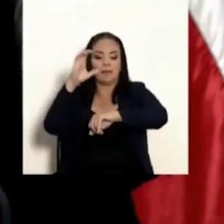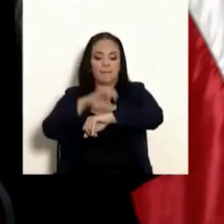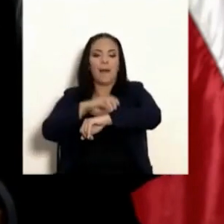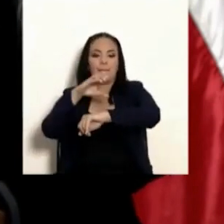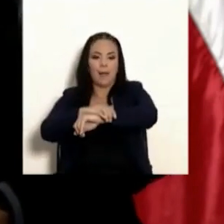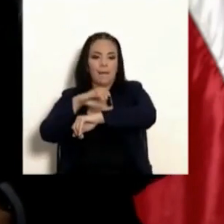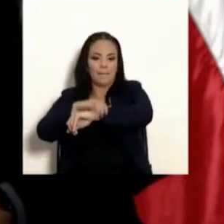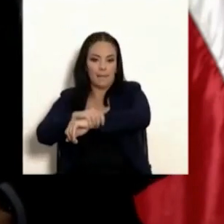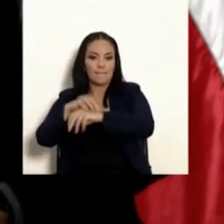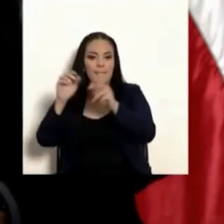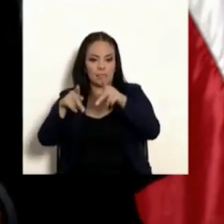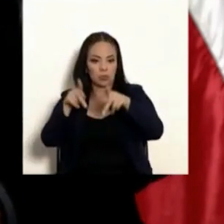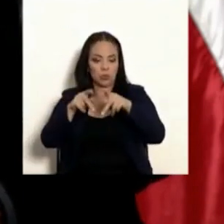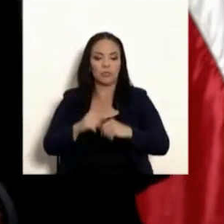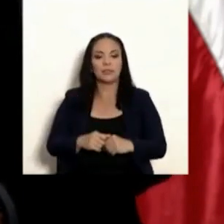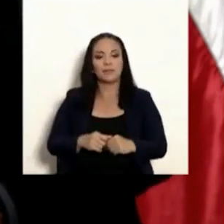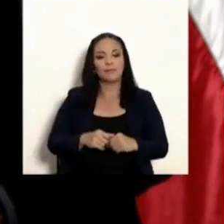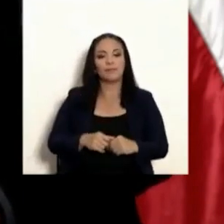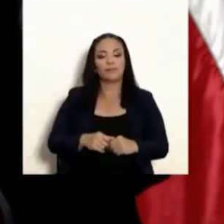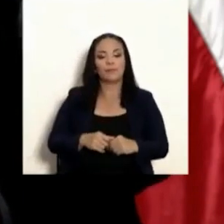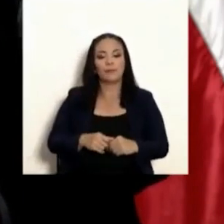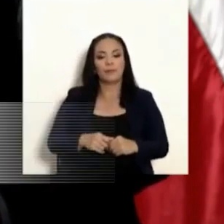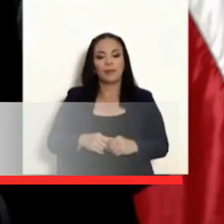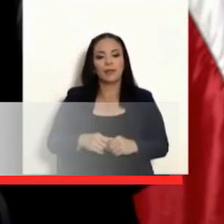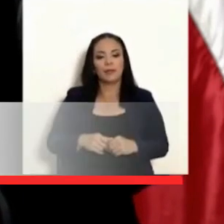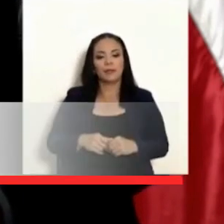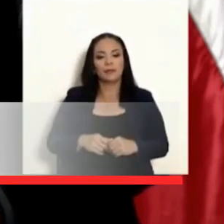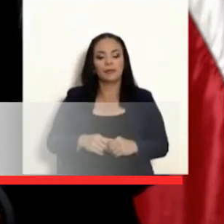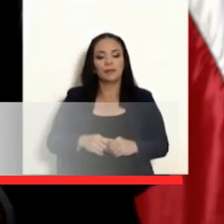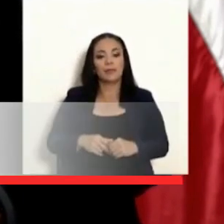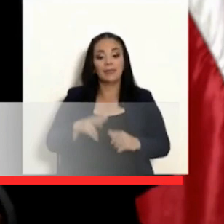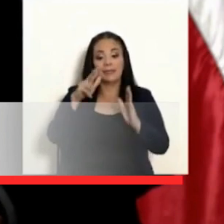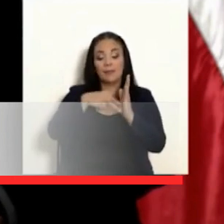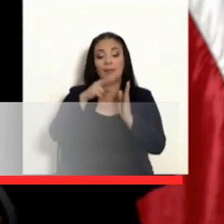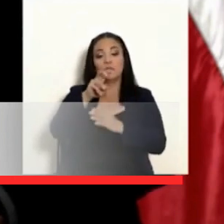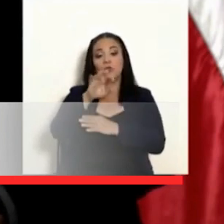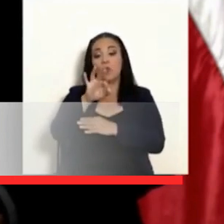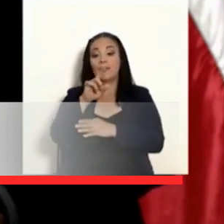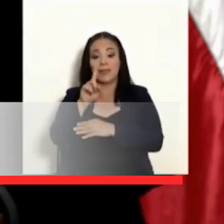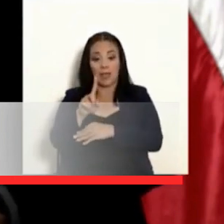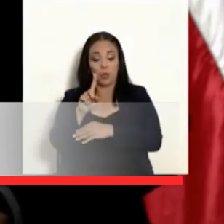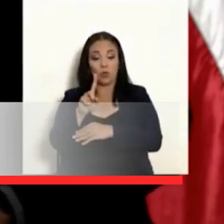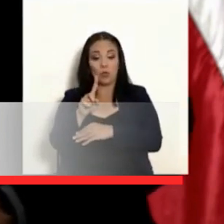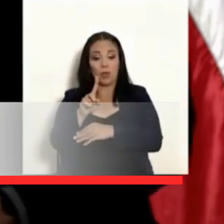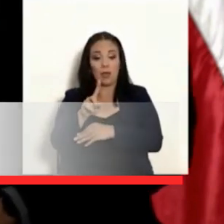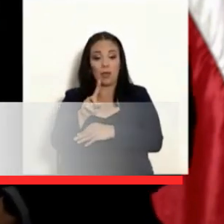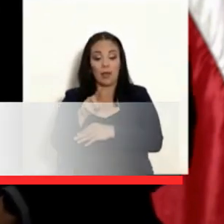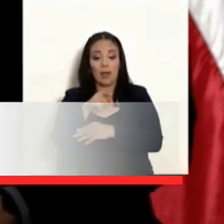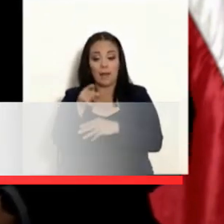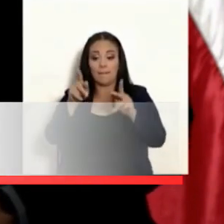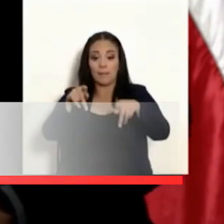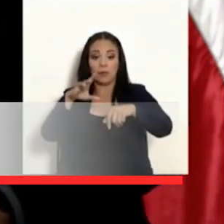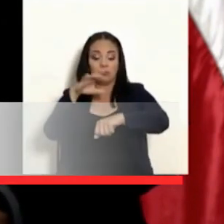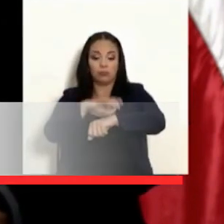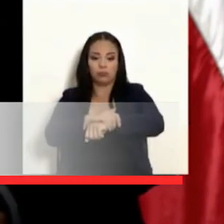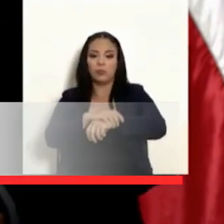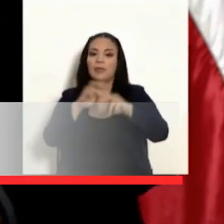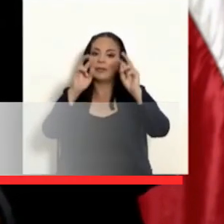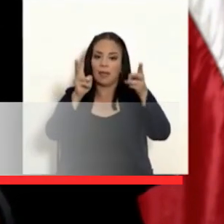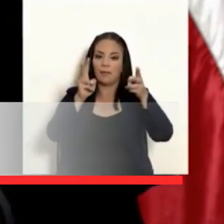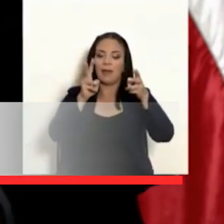de las cuales 2.003 mil, perdón, 291 corresponden a infracciones de la ley de